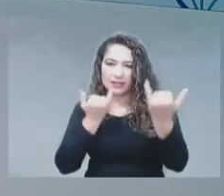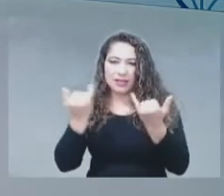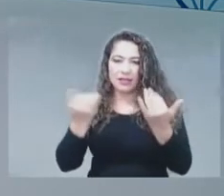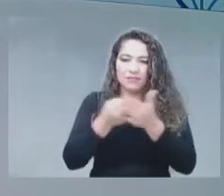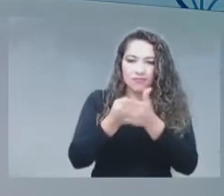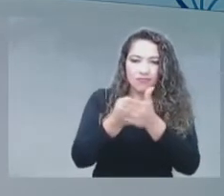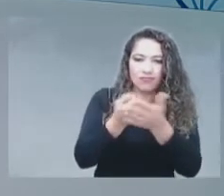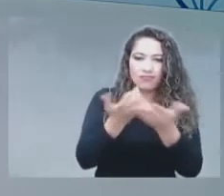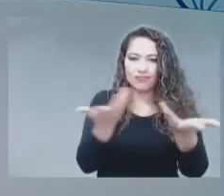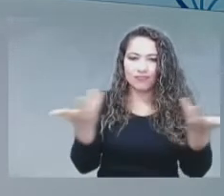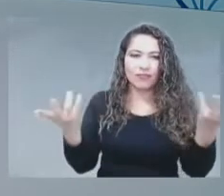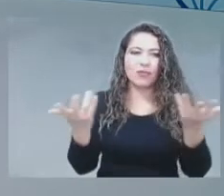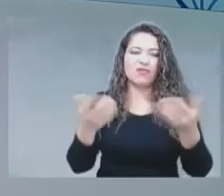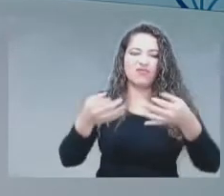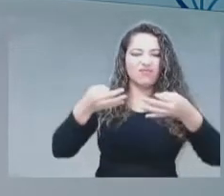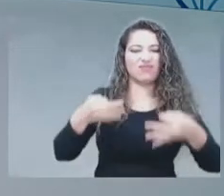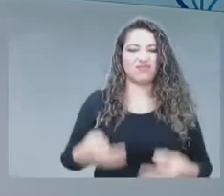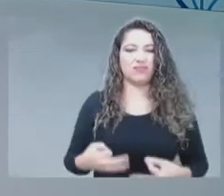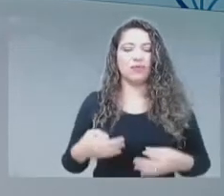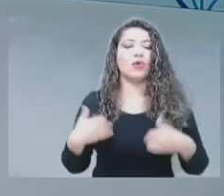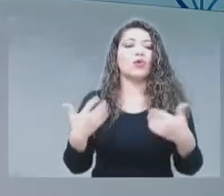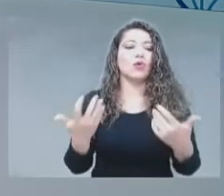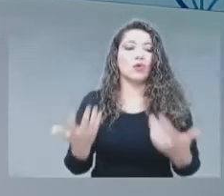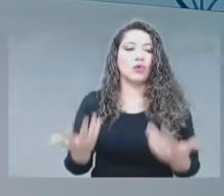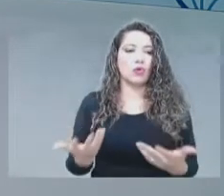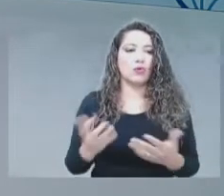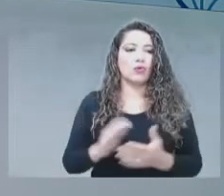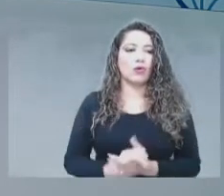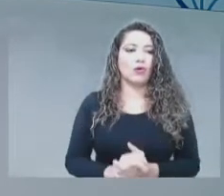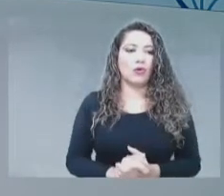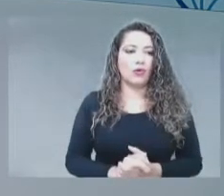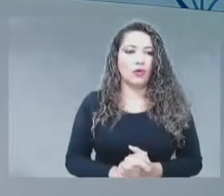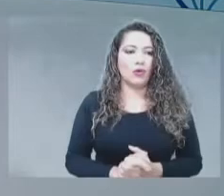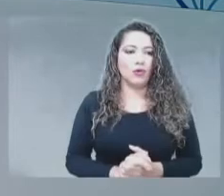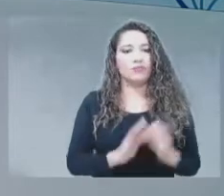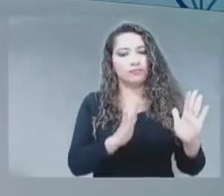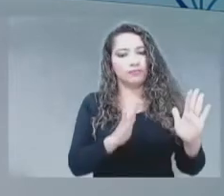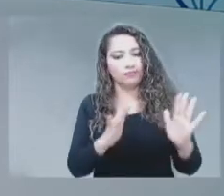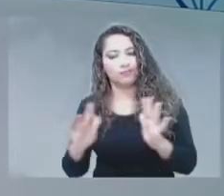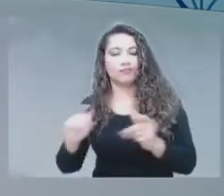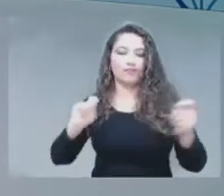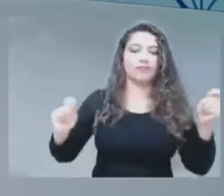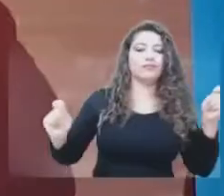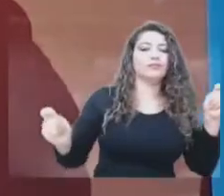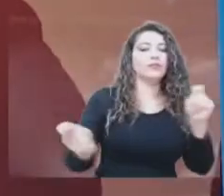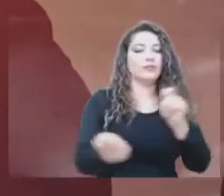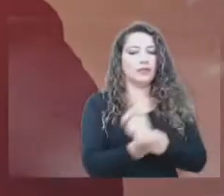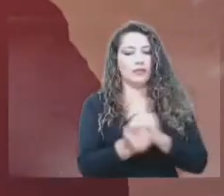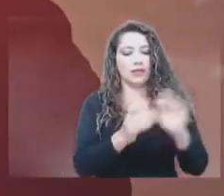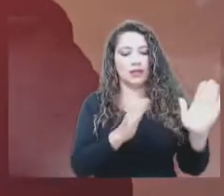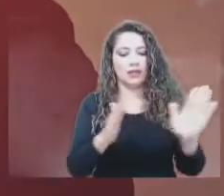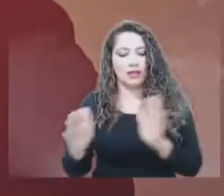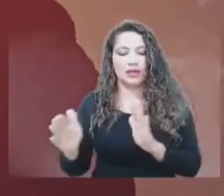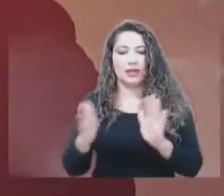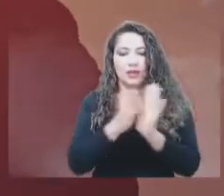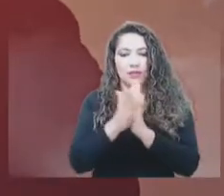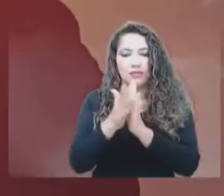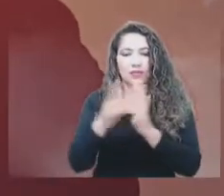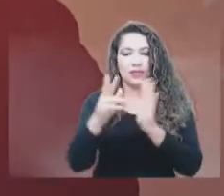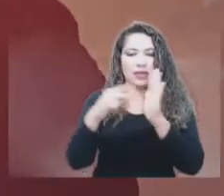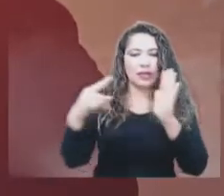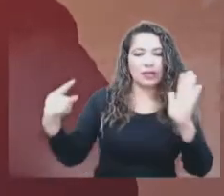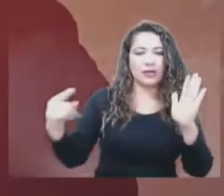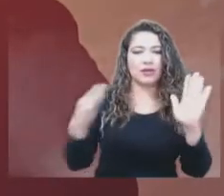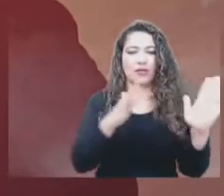logran hoy en día a través de transformación basada en tecnología. Pero bien, como les decía,